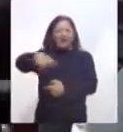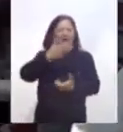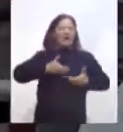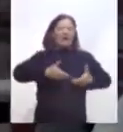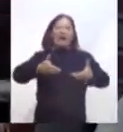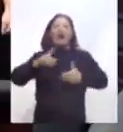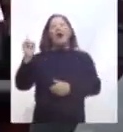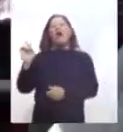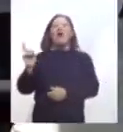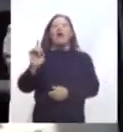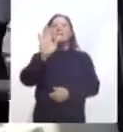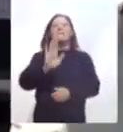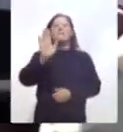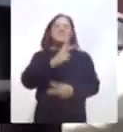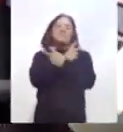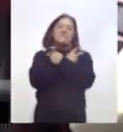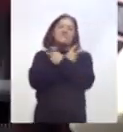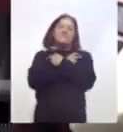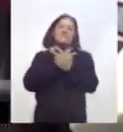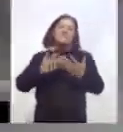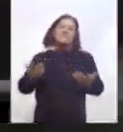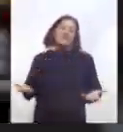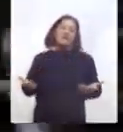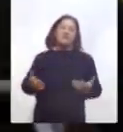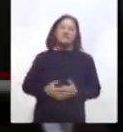Para Ahora Noticias, Lorena Temolcín.